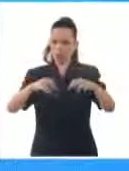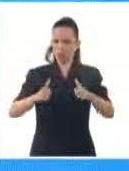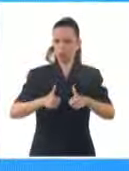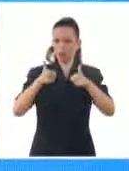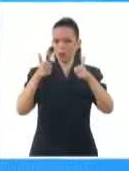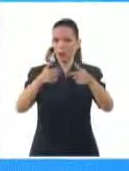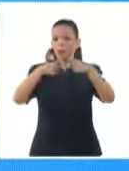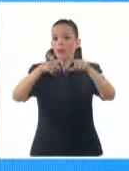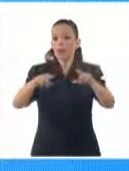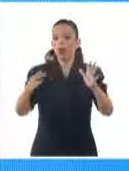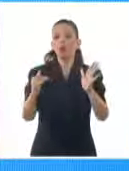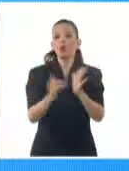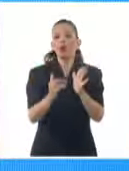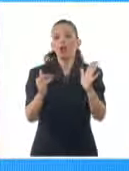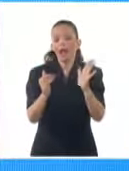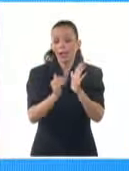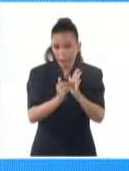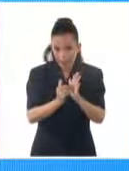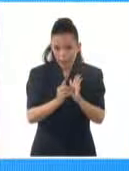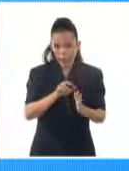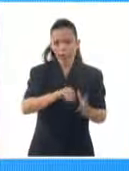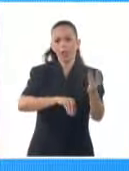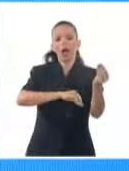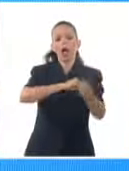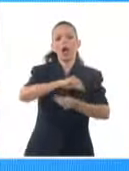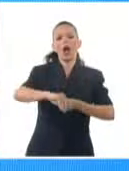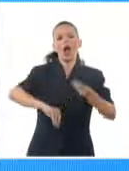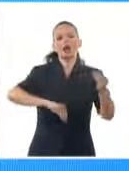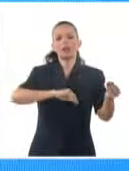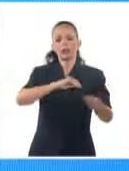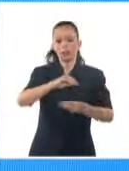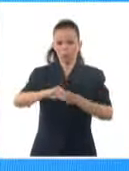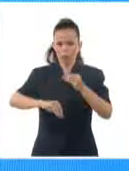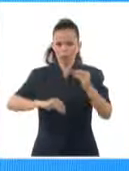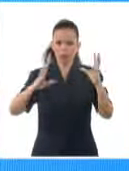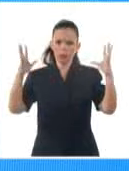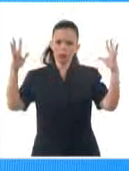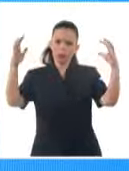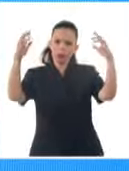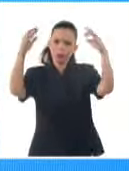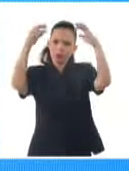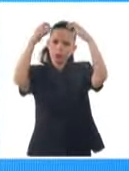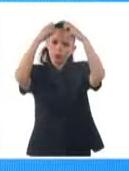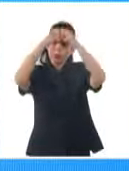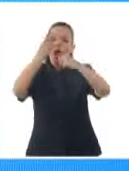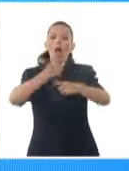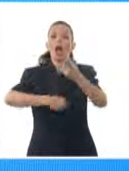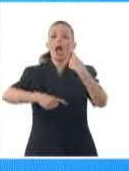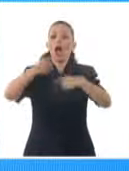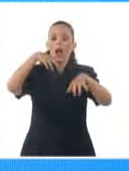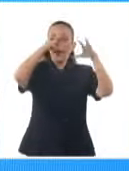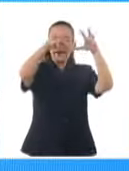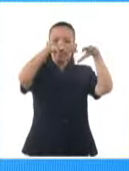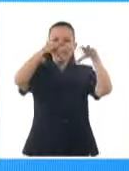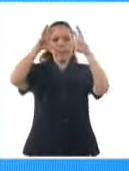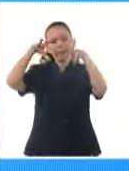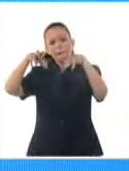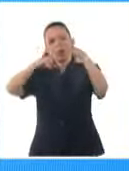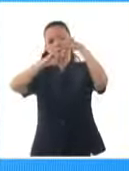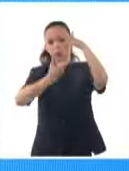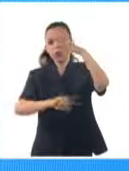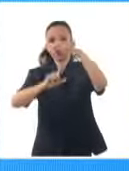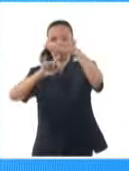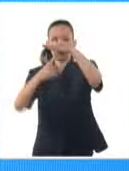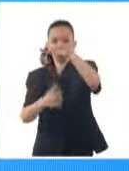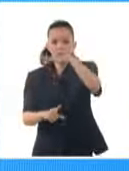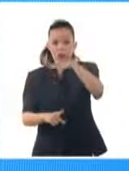generando delante de ese frente, se incrementarán los nublados con chubascos, lluvias y algunas tormentas eléctricas, sobre todo hacia zonas de la costa